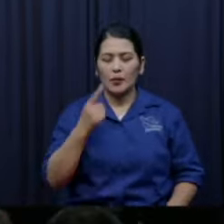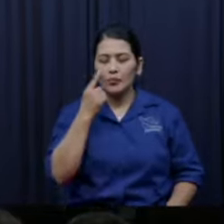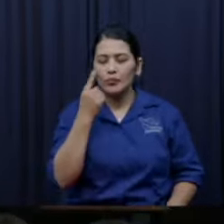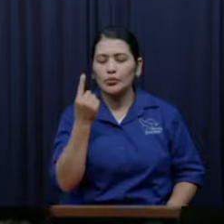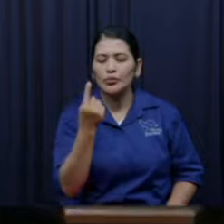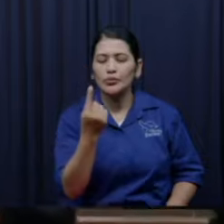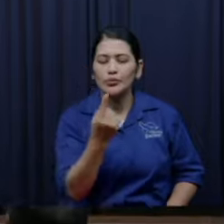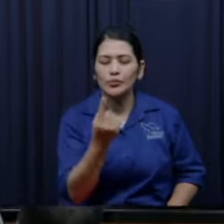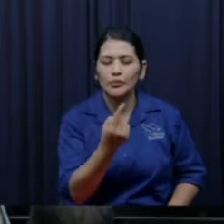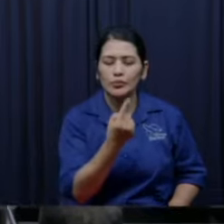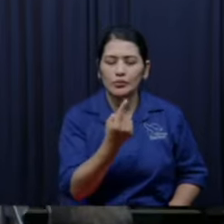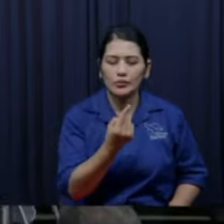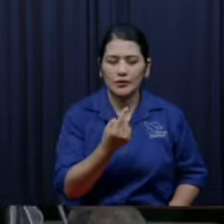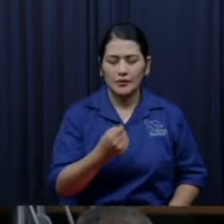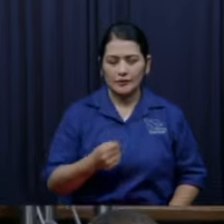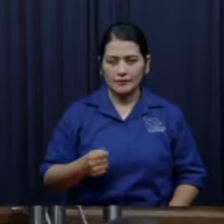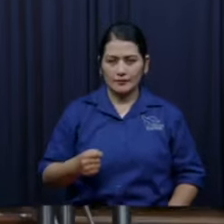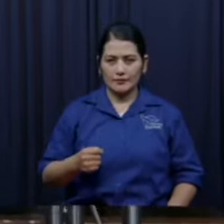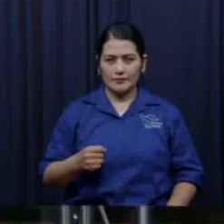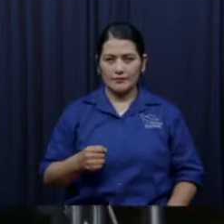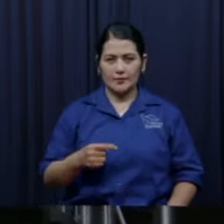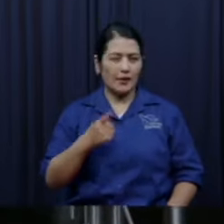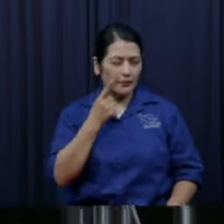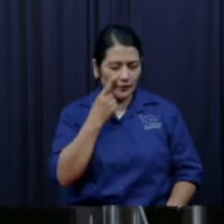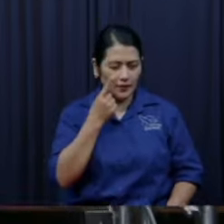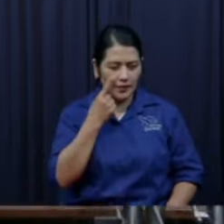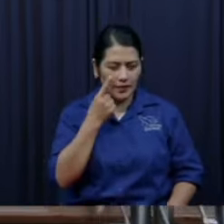chancletas ala no seas así